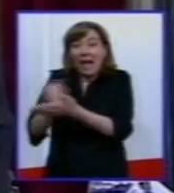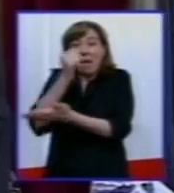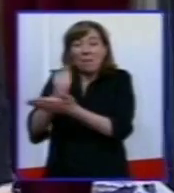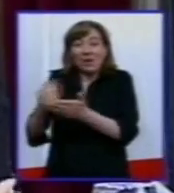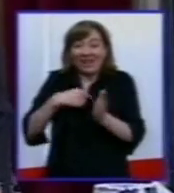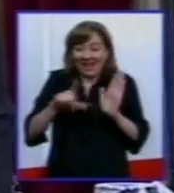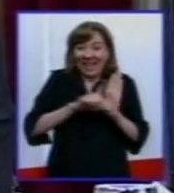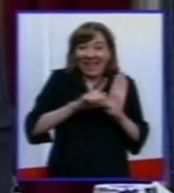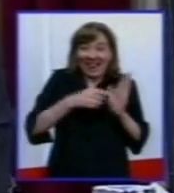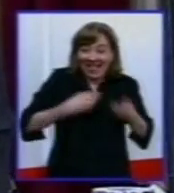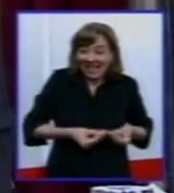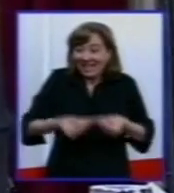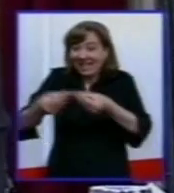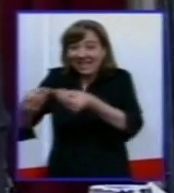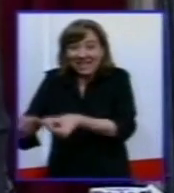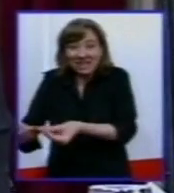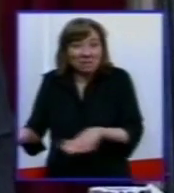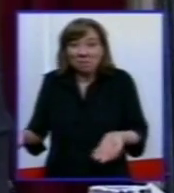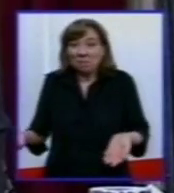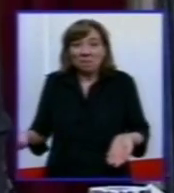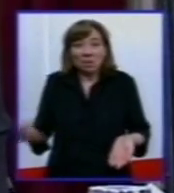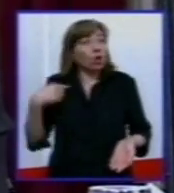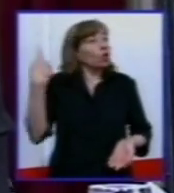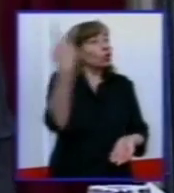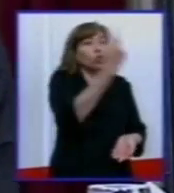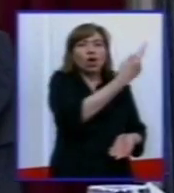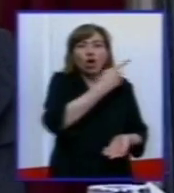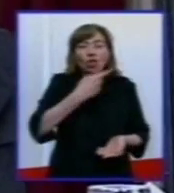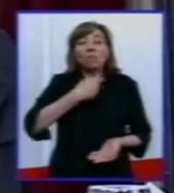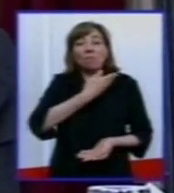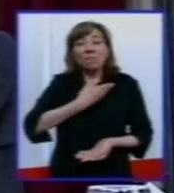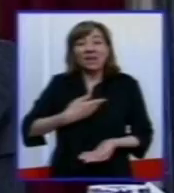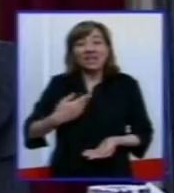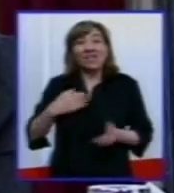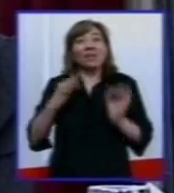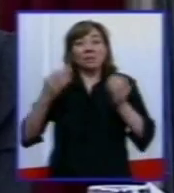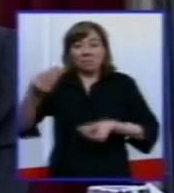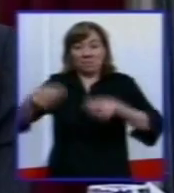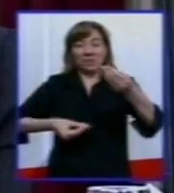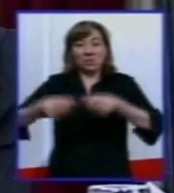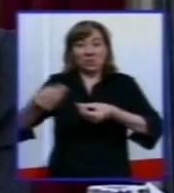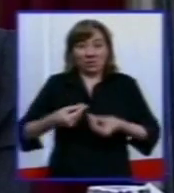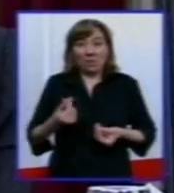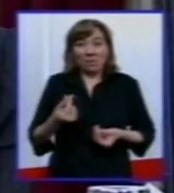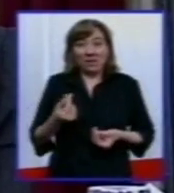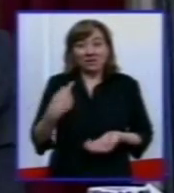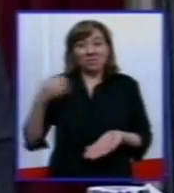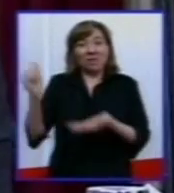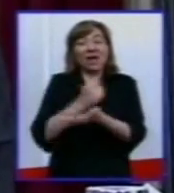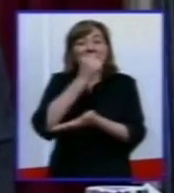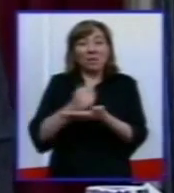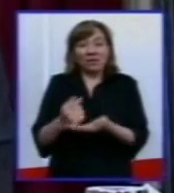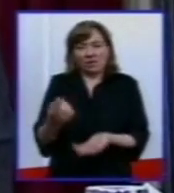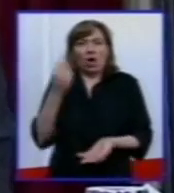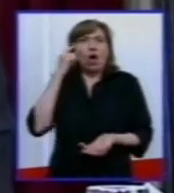que han tenido todos los Presidentes argentinos, como es el presupuesto, ¿a quién se le ocurre lo de la